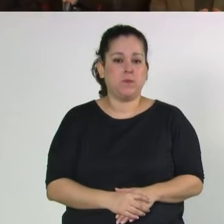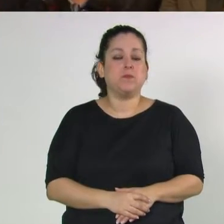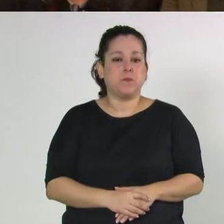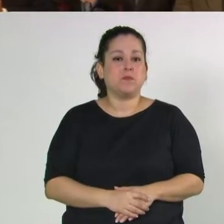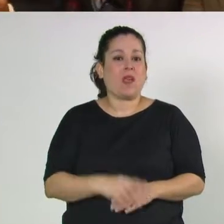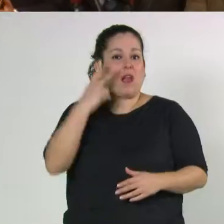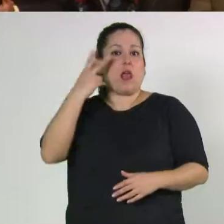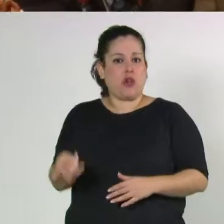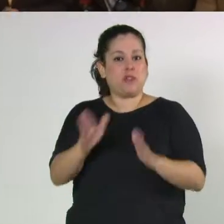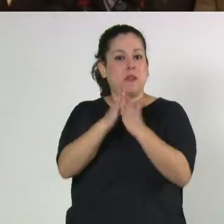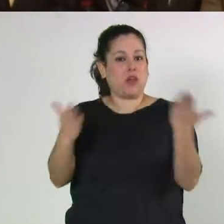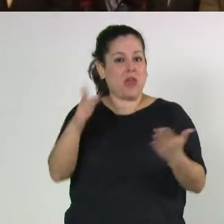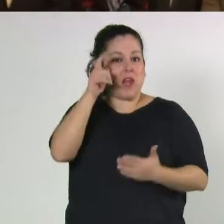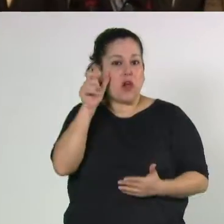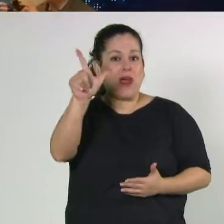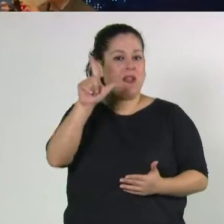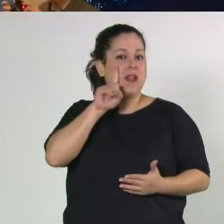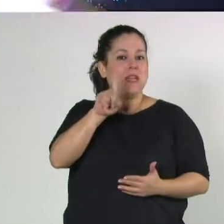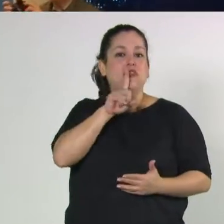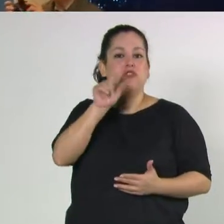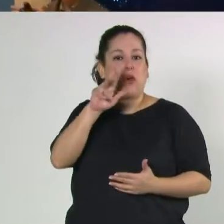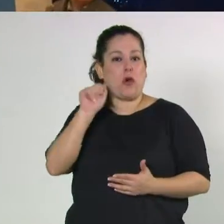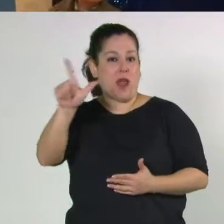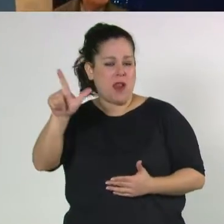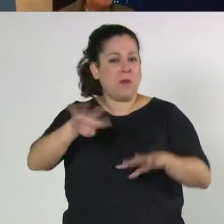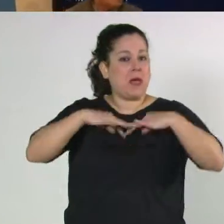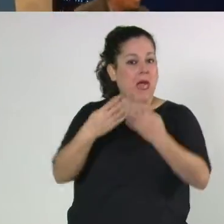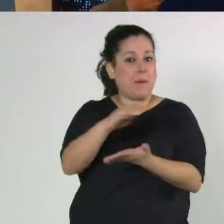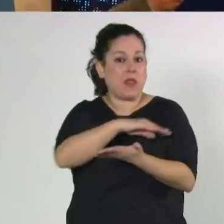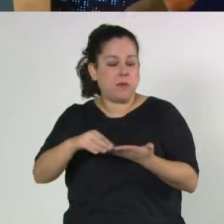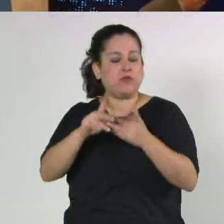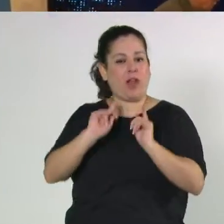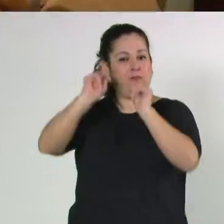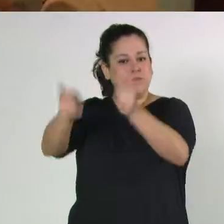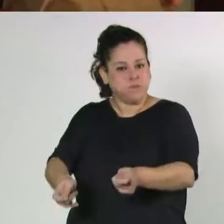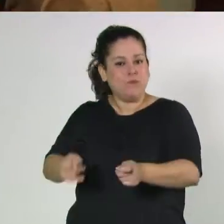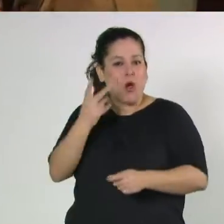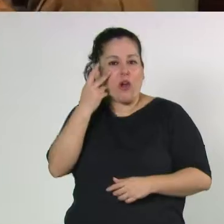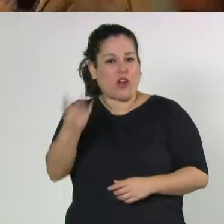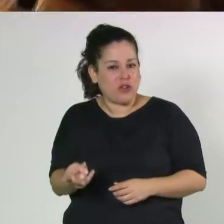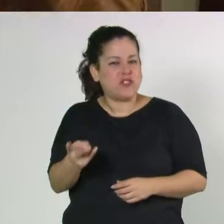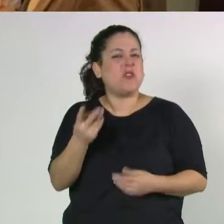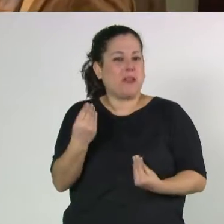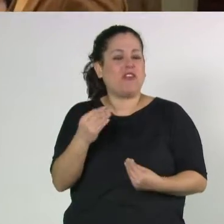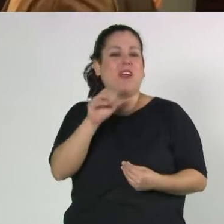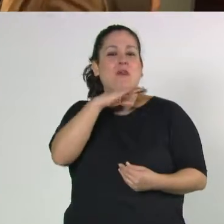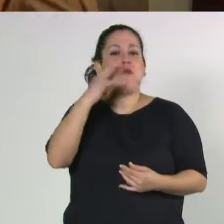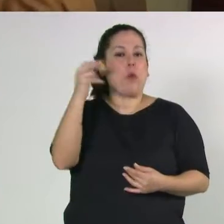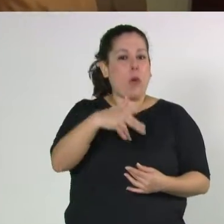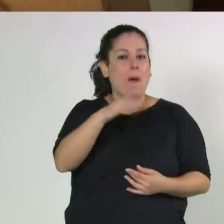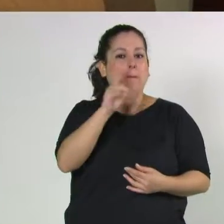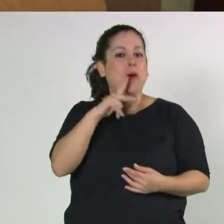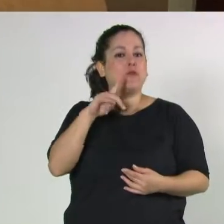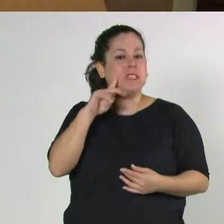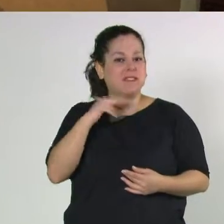Distinción al diario El Litoral La Cámara de Diputados de la Nación entregó la mención de honor Juan Bautista Alberdi al diario El